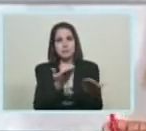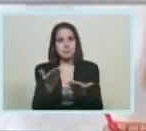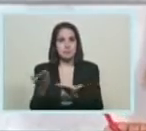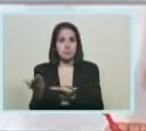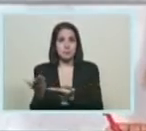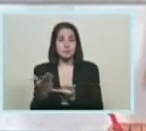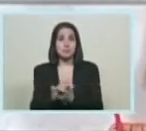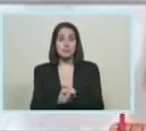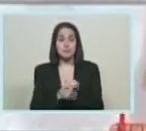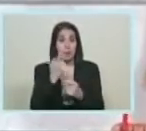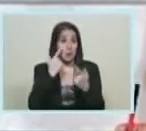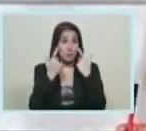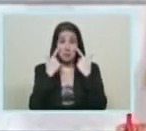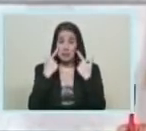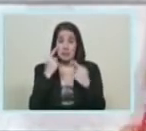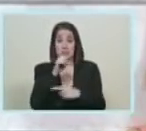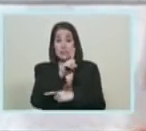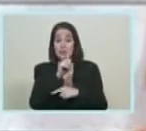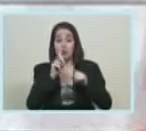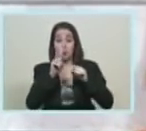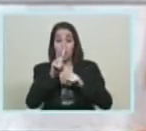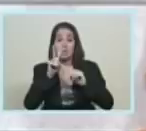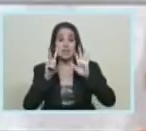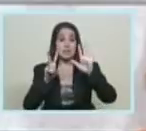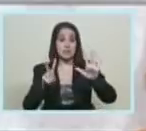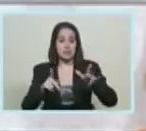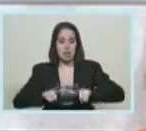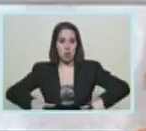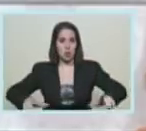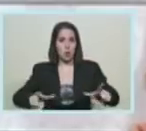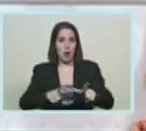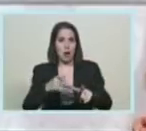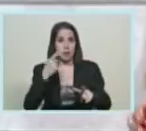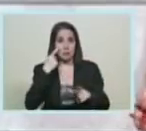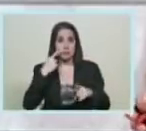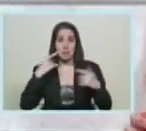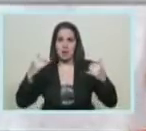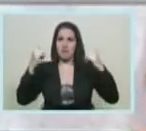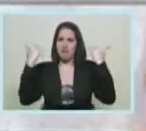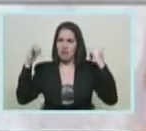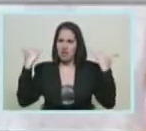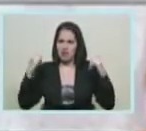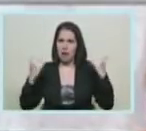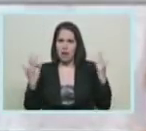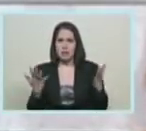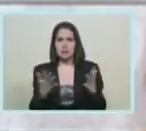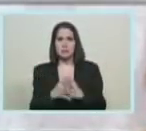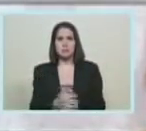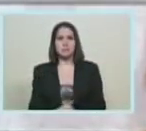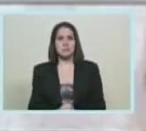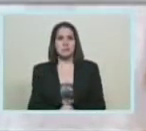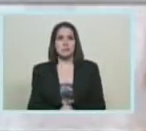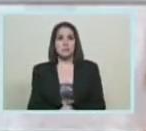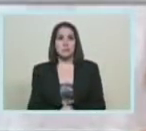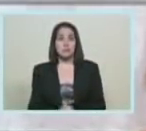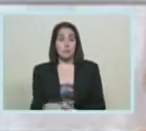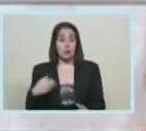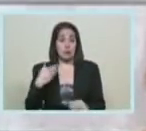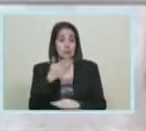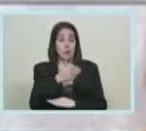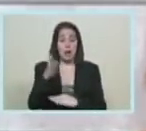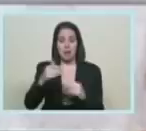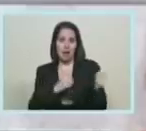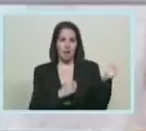Pendientes entonces, más de 127 espacios para festivales, festivales. Esto es para ir a